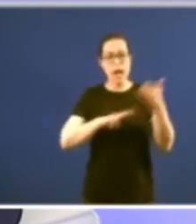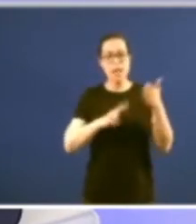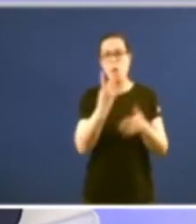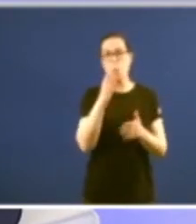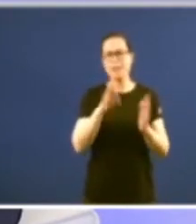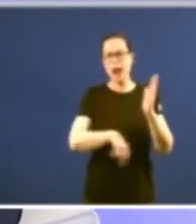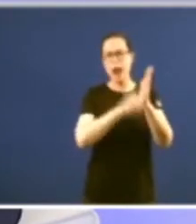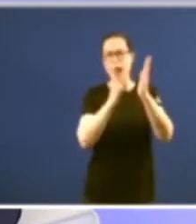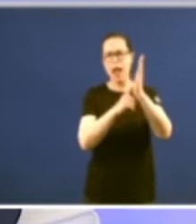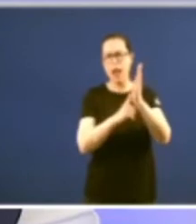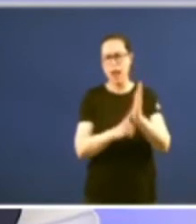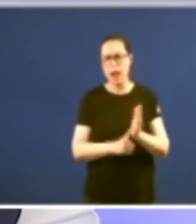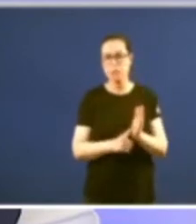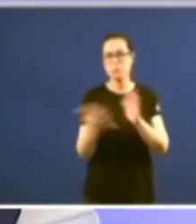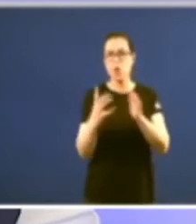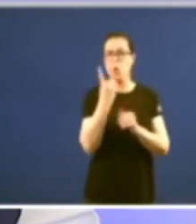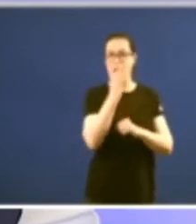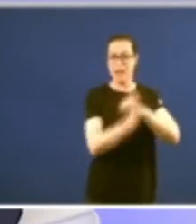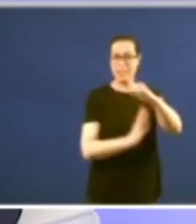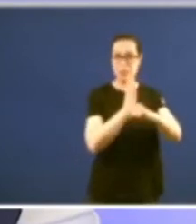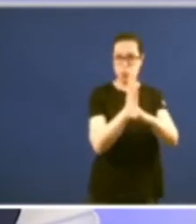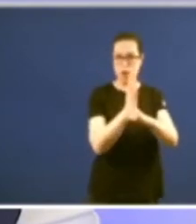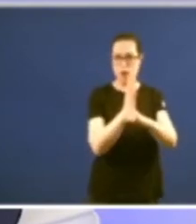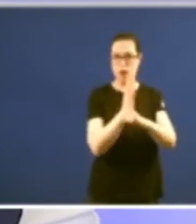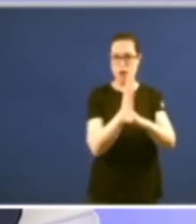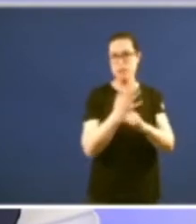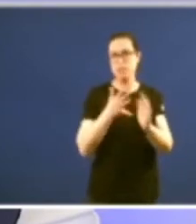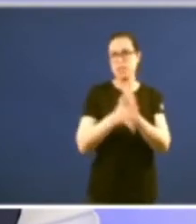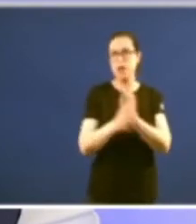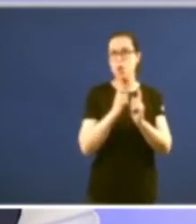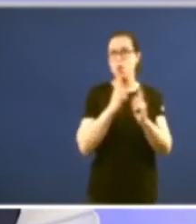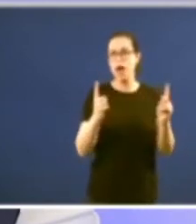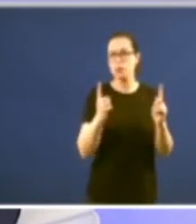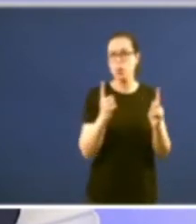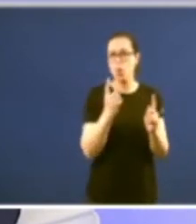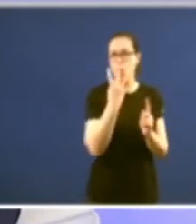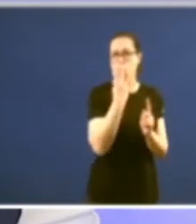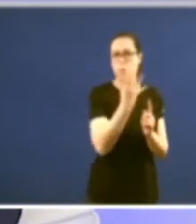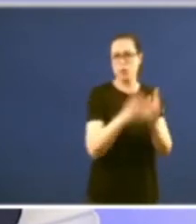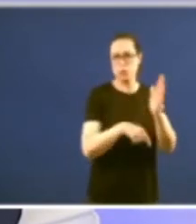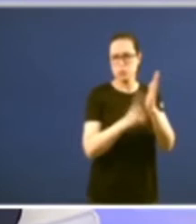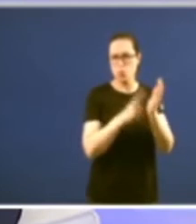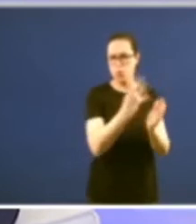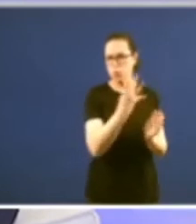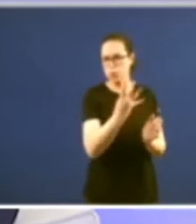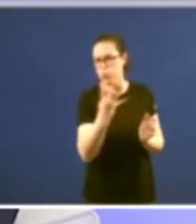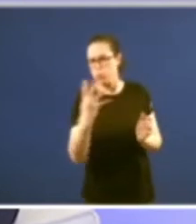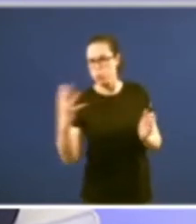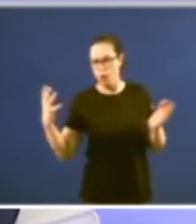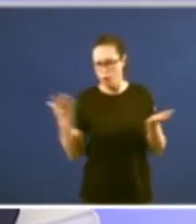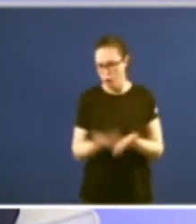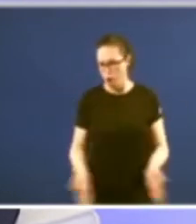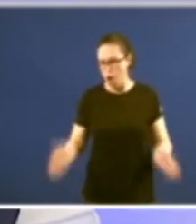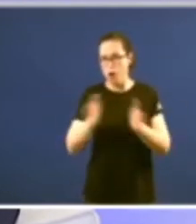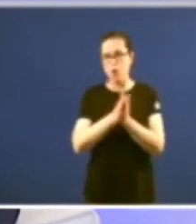por legislatura en a media de 10 leixes ao ano hai que tener en conta que en alguna legislatura legislatura en realidad cando a selección son